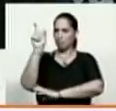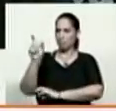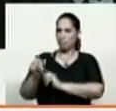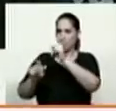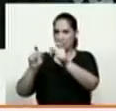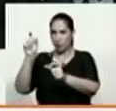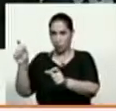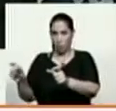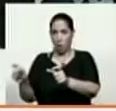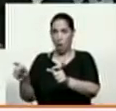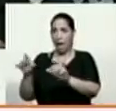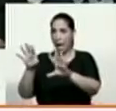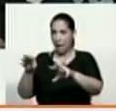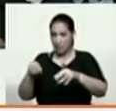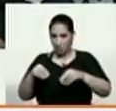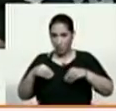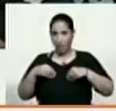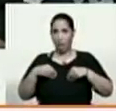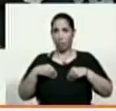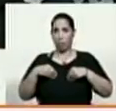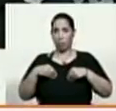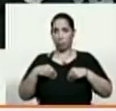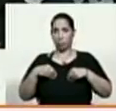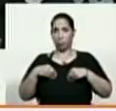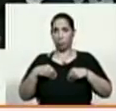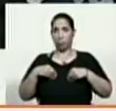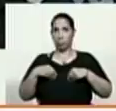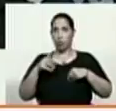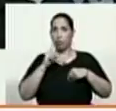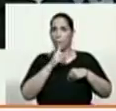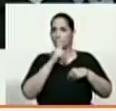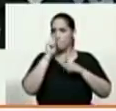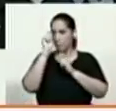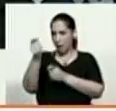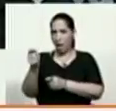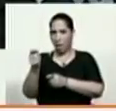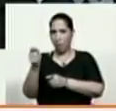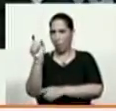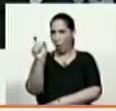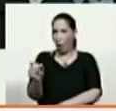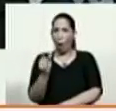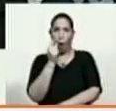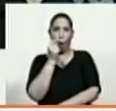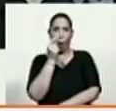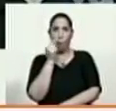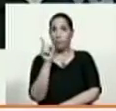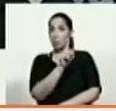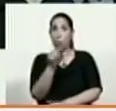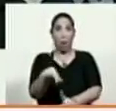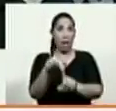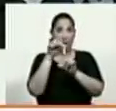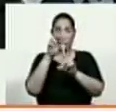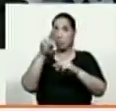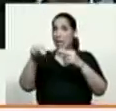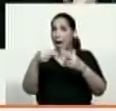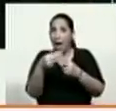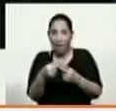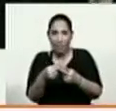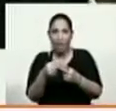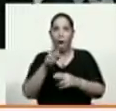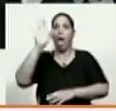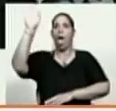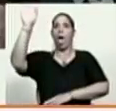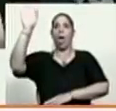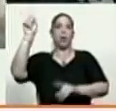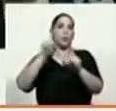aceptando ser nombrados por un sujeto que no fue electo por nadie, que alzando la mano al